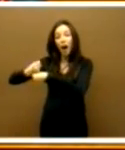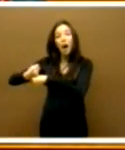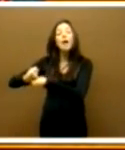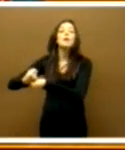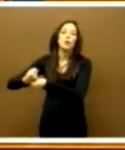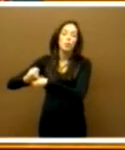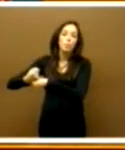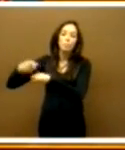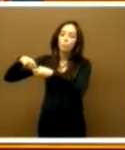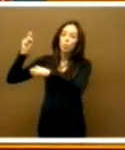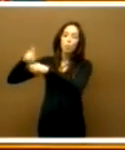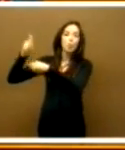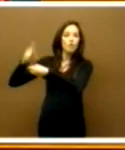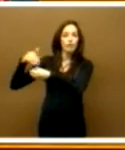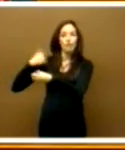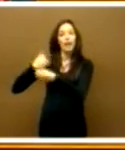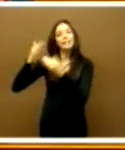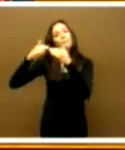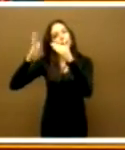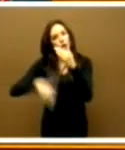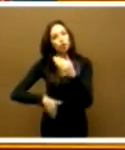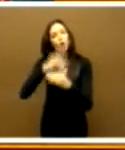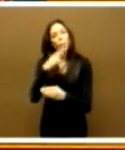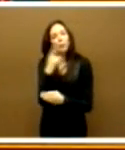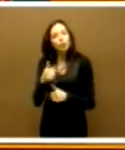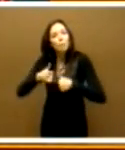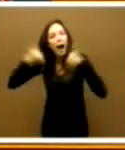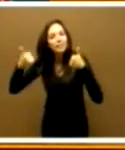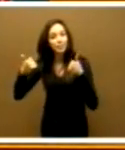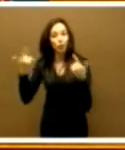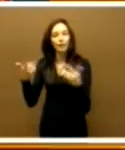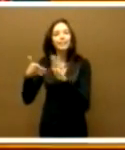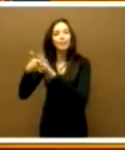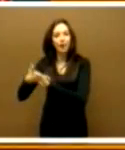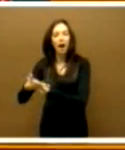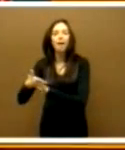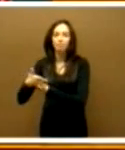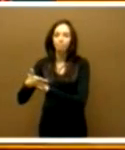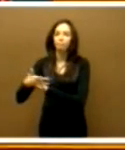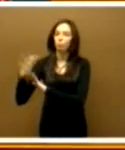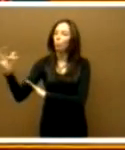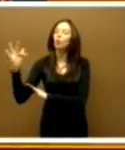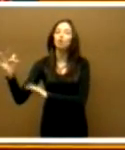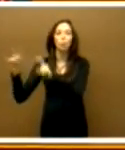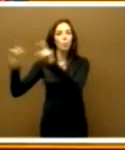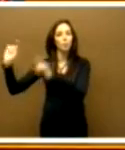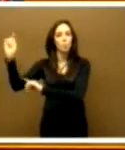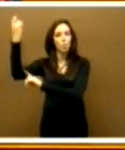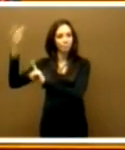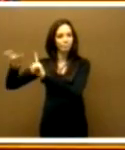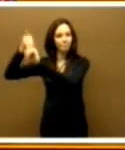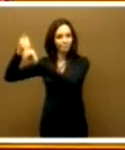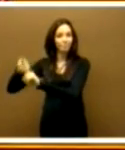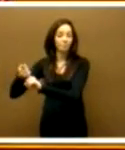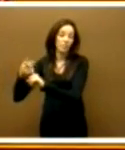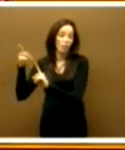satisfacción de las empleadas o de las empleadas. Y eso va a repercutir directamente en el éxito empresarial, que es lo